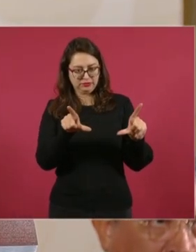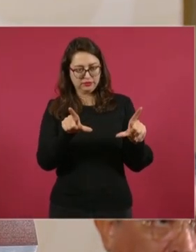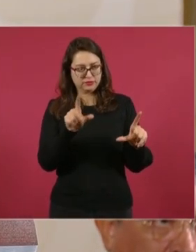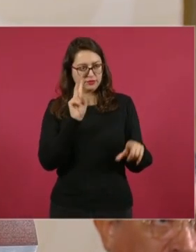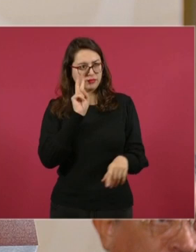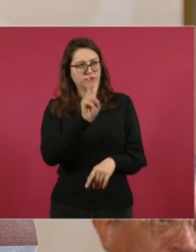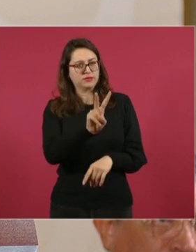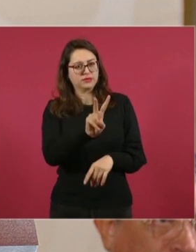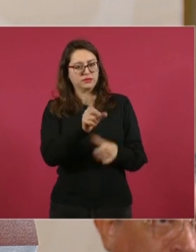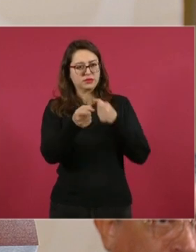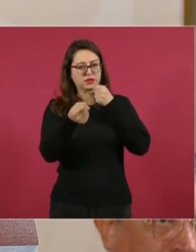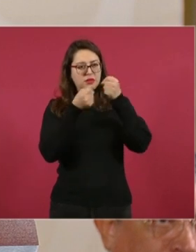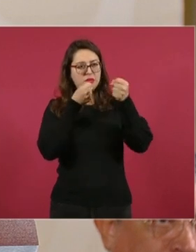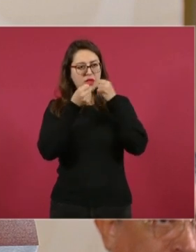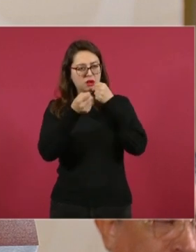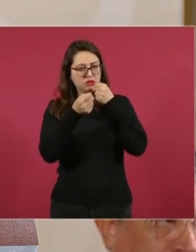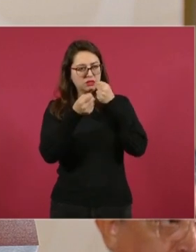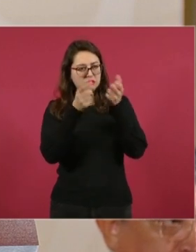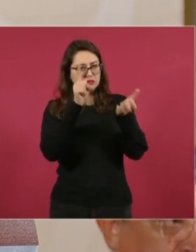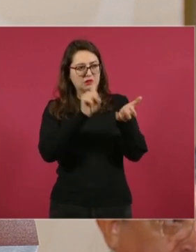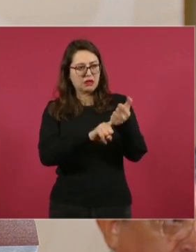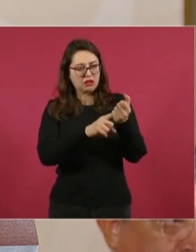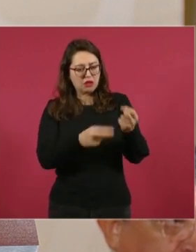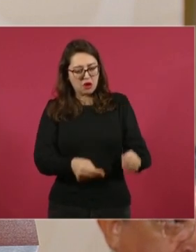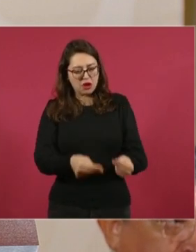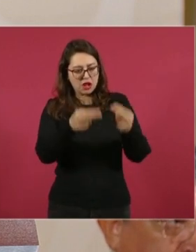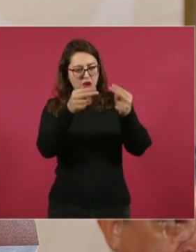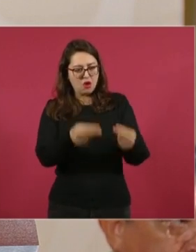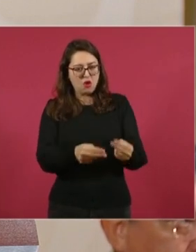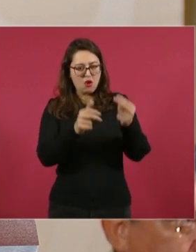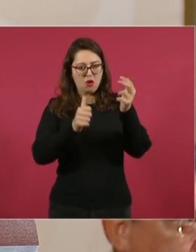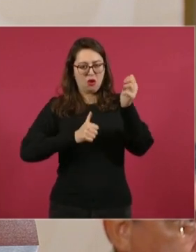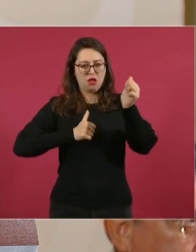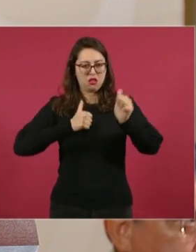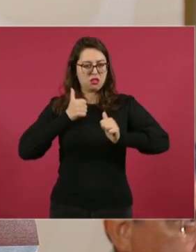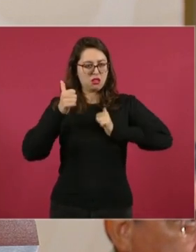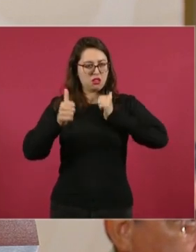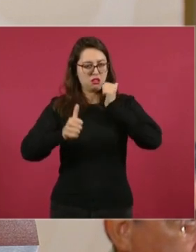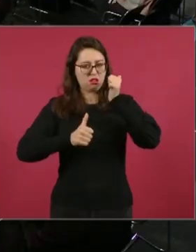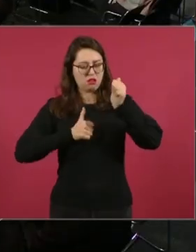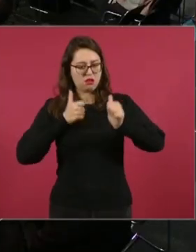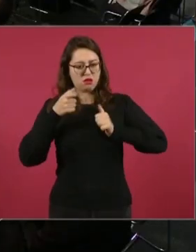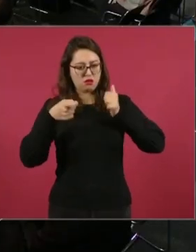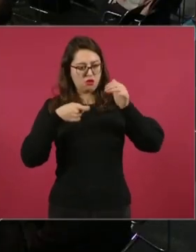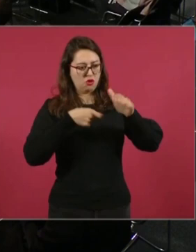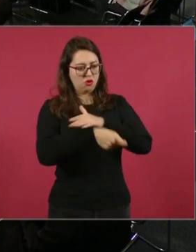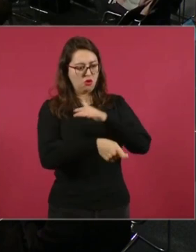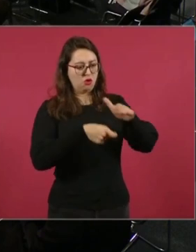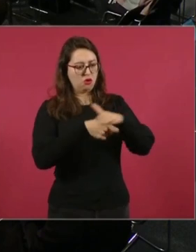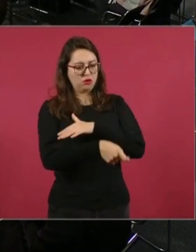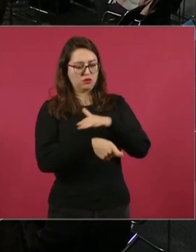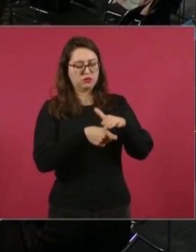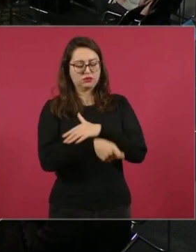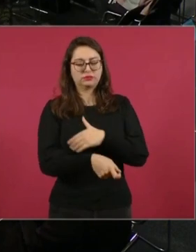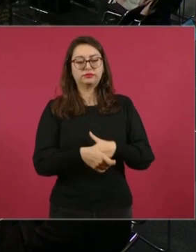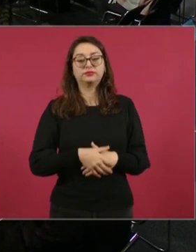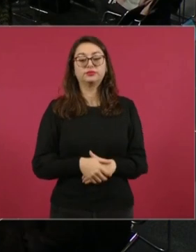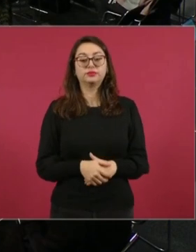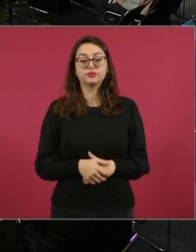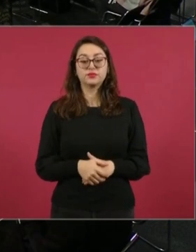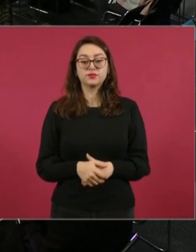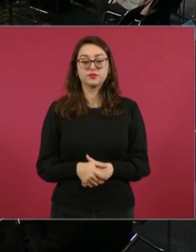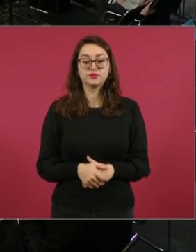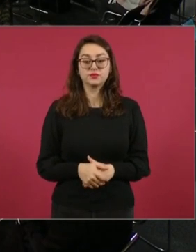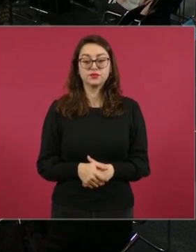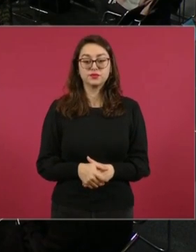mercenario, vendido. No, hay una en donde dice él… El